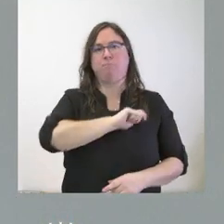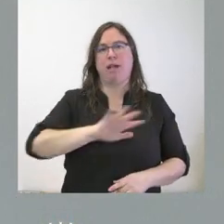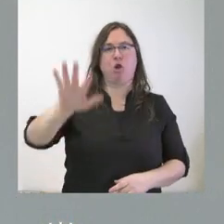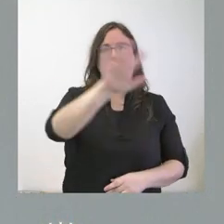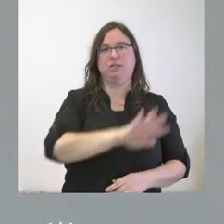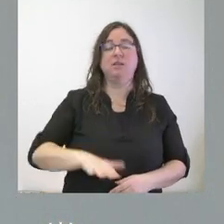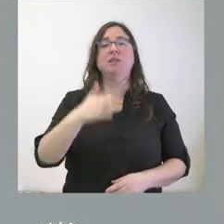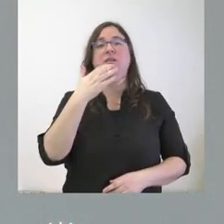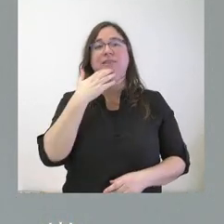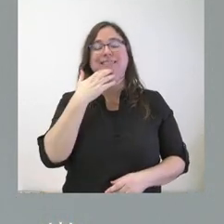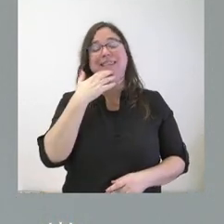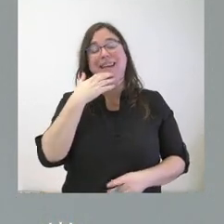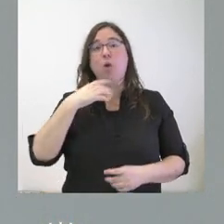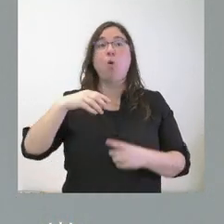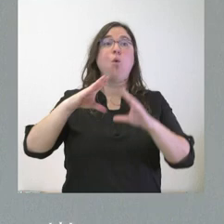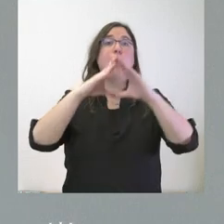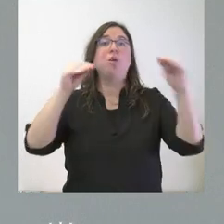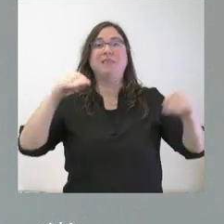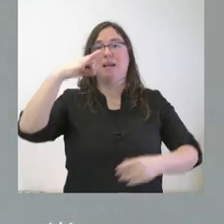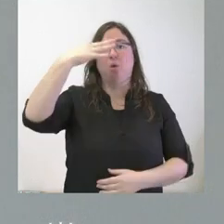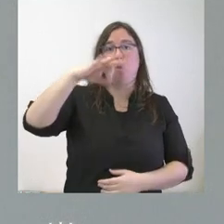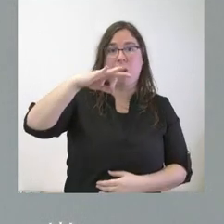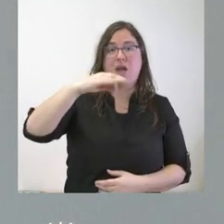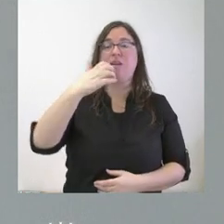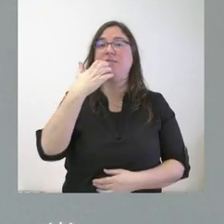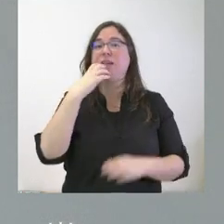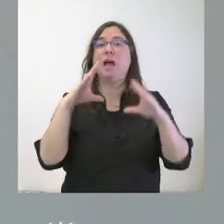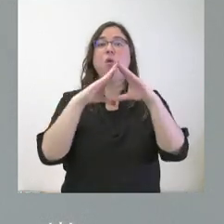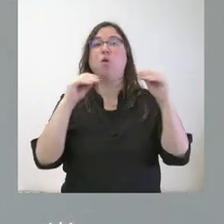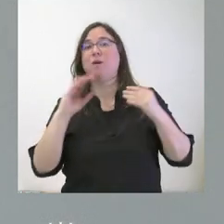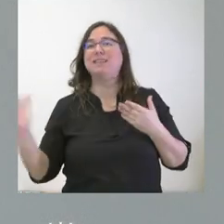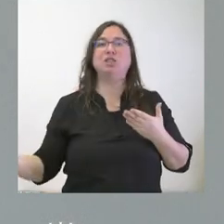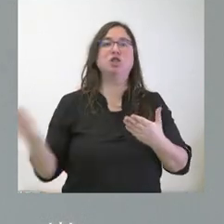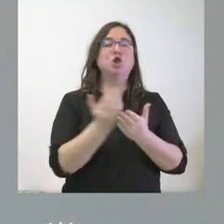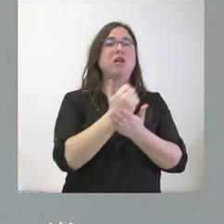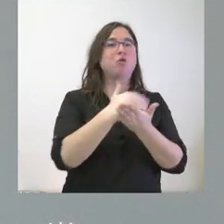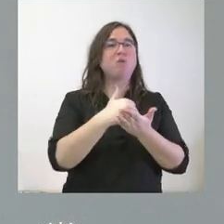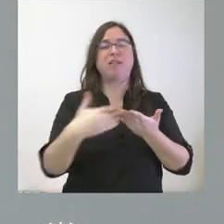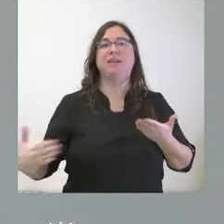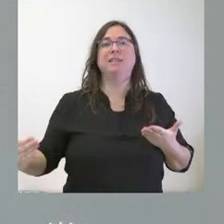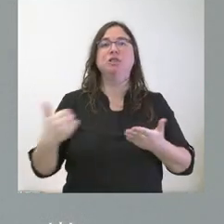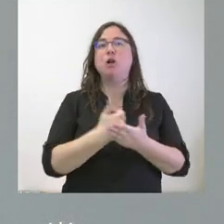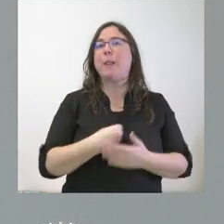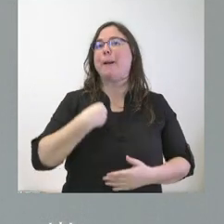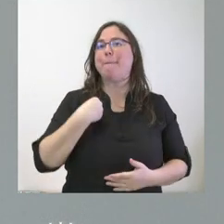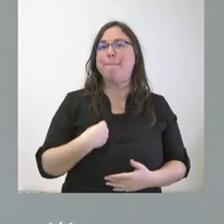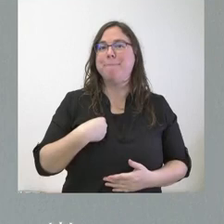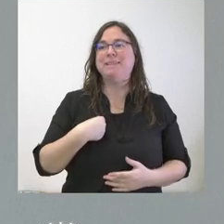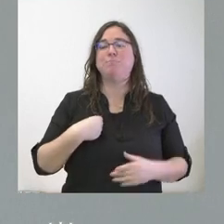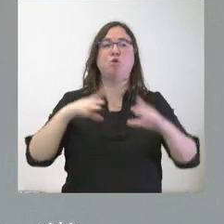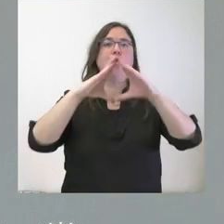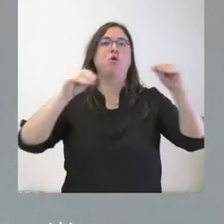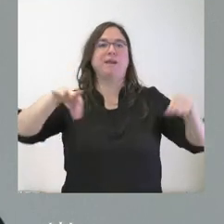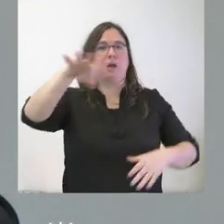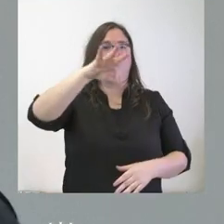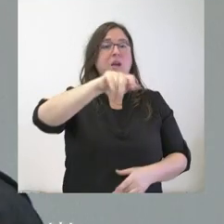de distrito único en universitario, si todas las comunidades autónomas tenemos el mismo distrito único, si cualquier